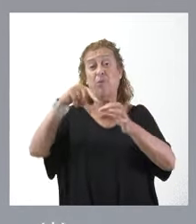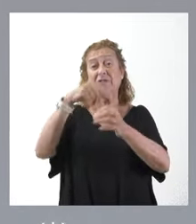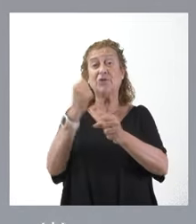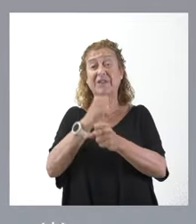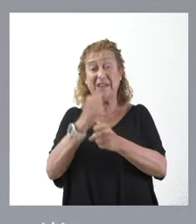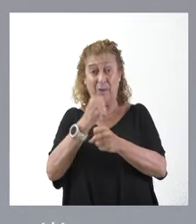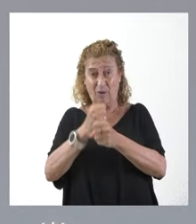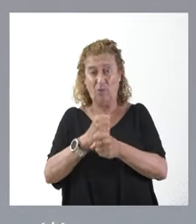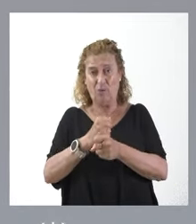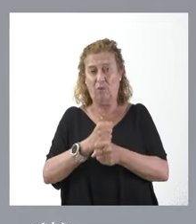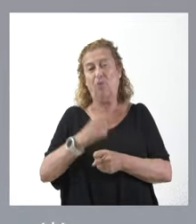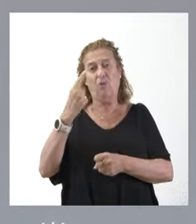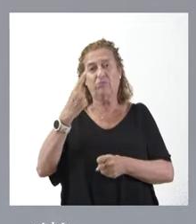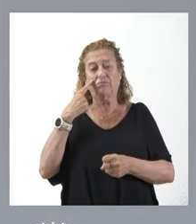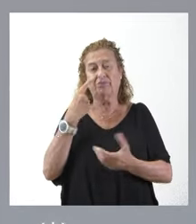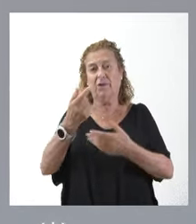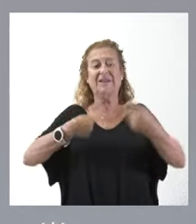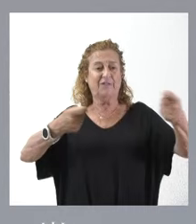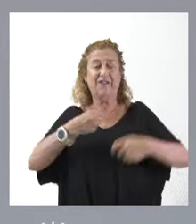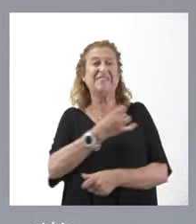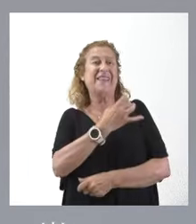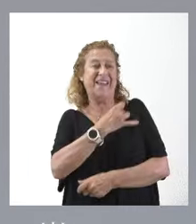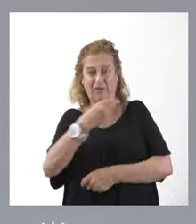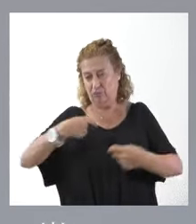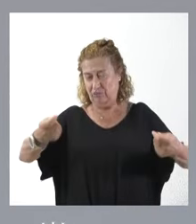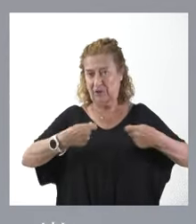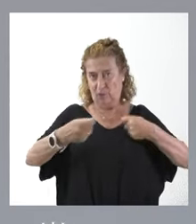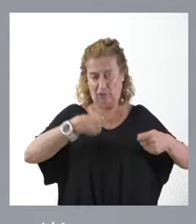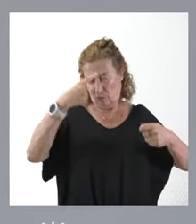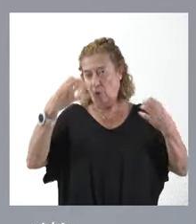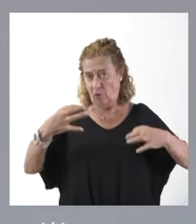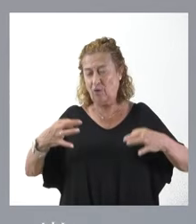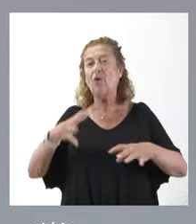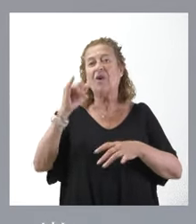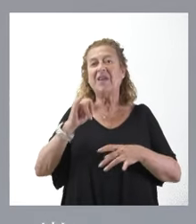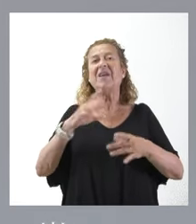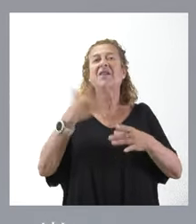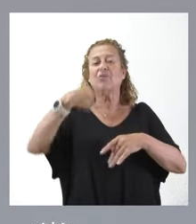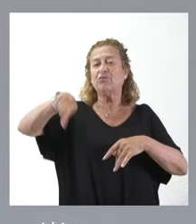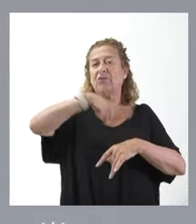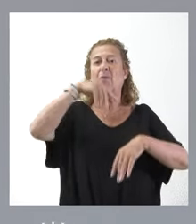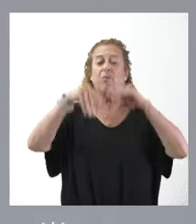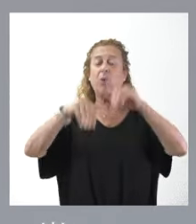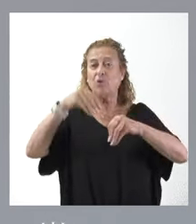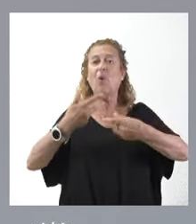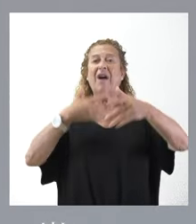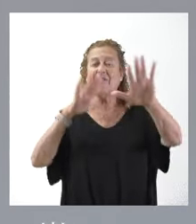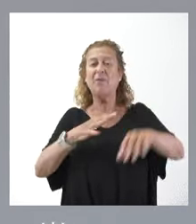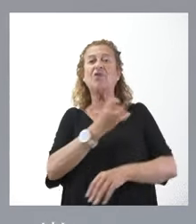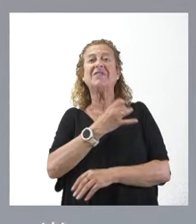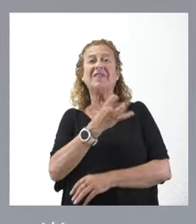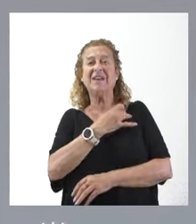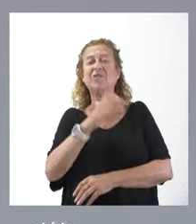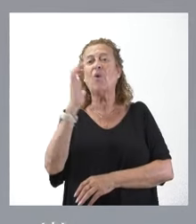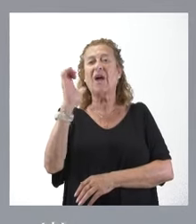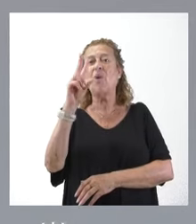lógicamente, a la negociación sindical y han votado a favor el sindicato Euskal,